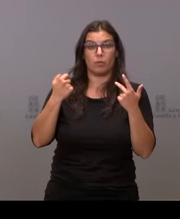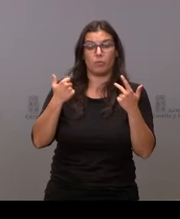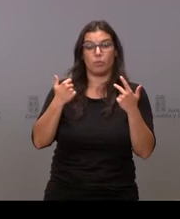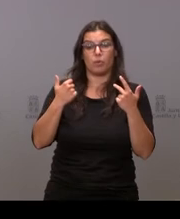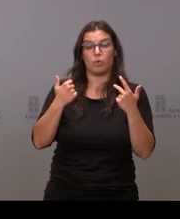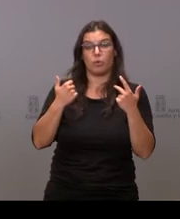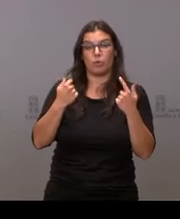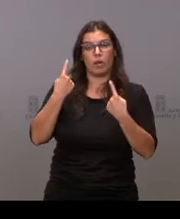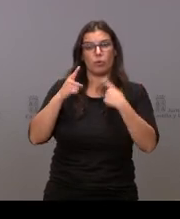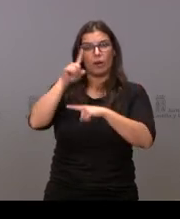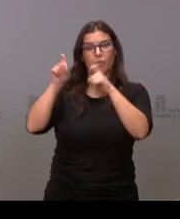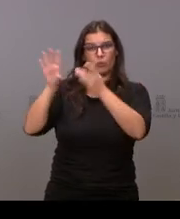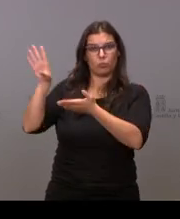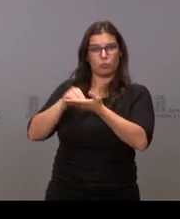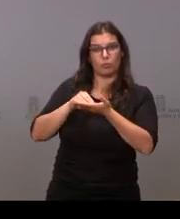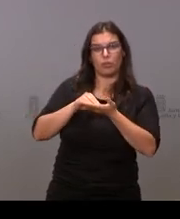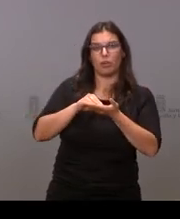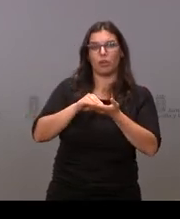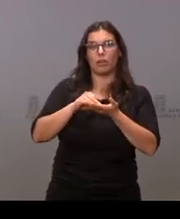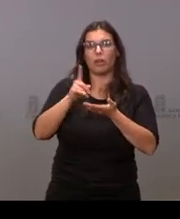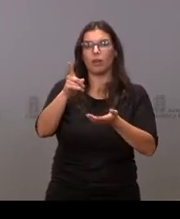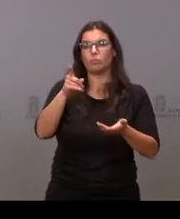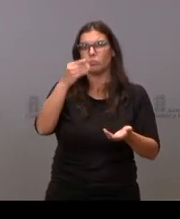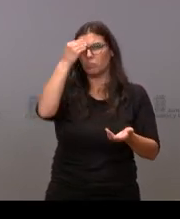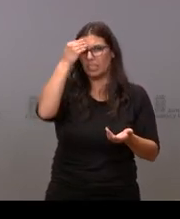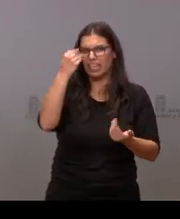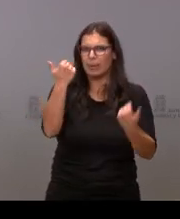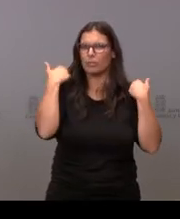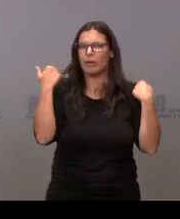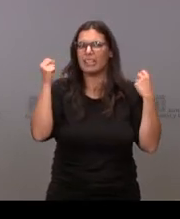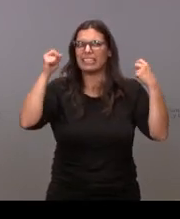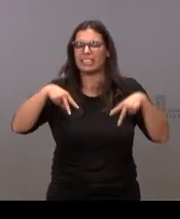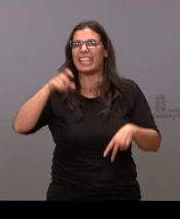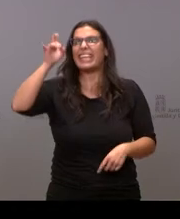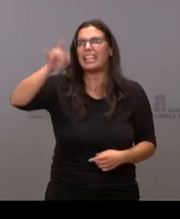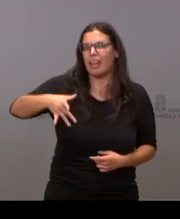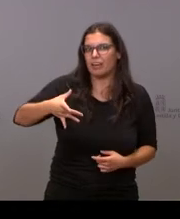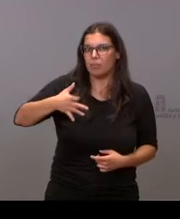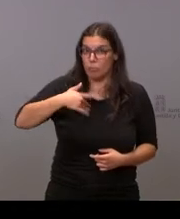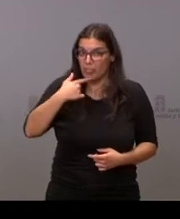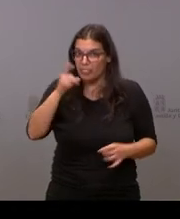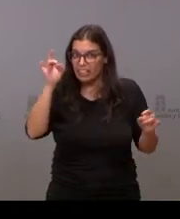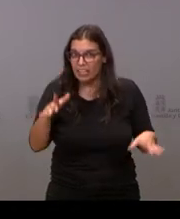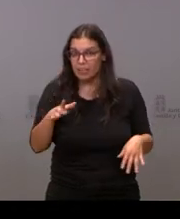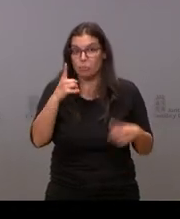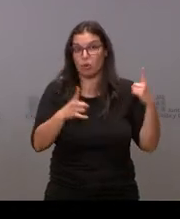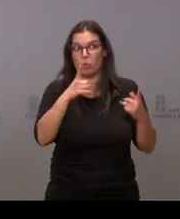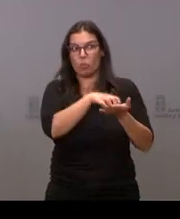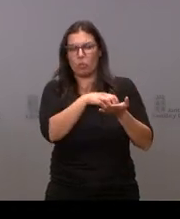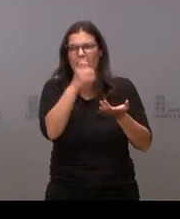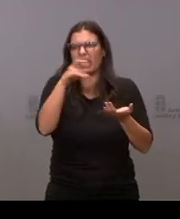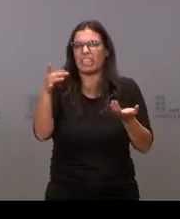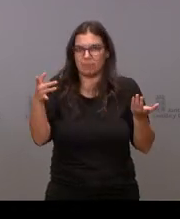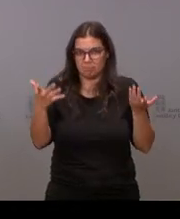pregunta no sé si podría verbalizar quiénes son o considera que son los irresponsables públicos para quien tenga dudas de quién se está refiriendo